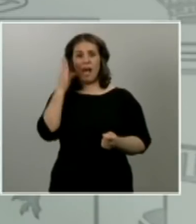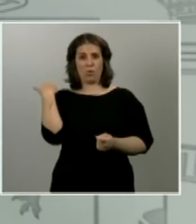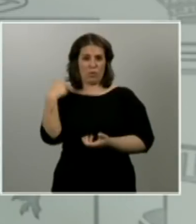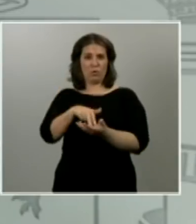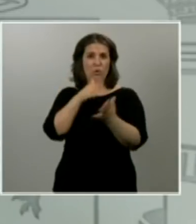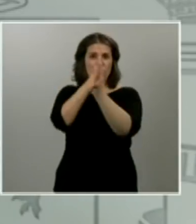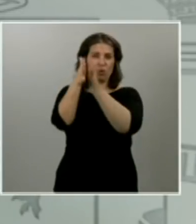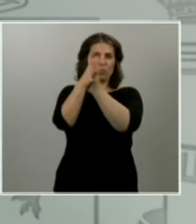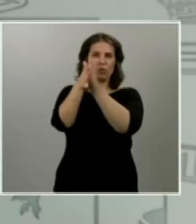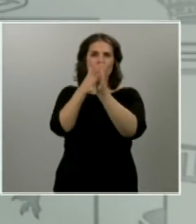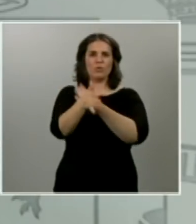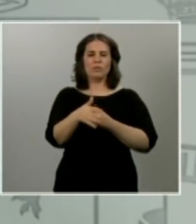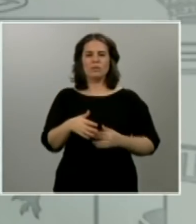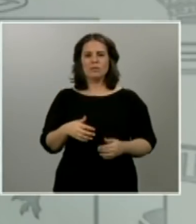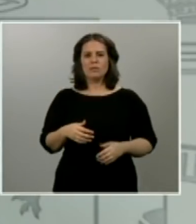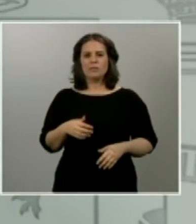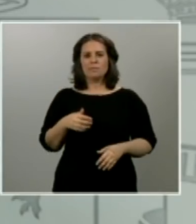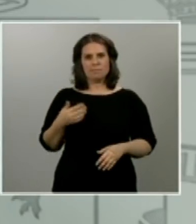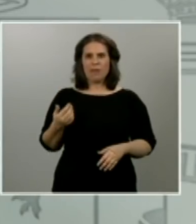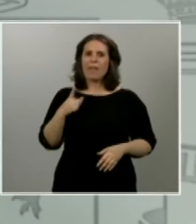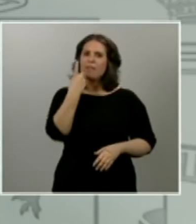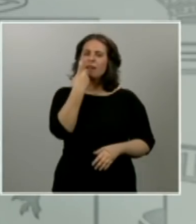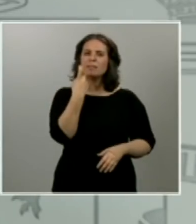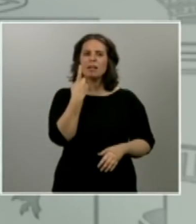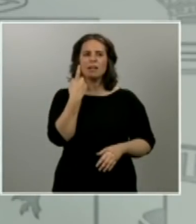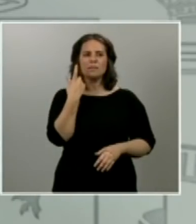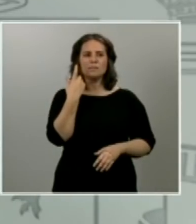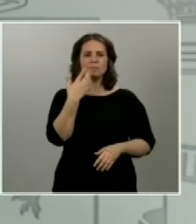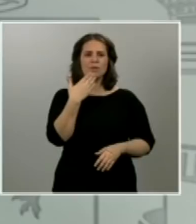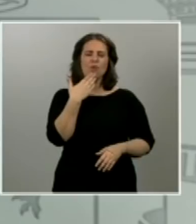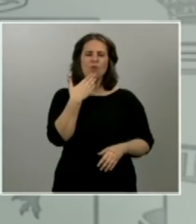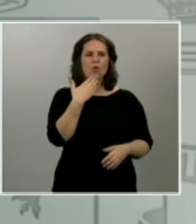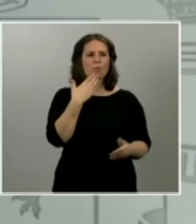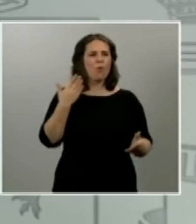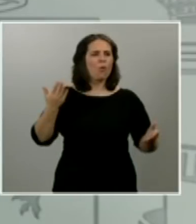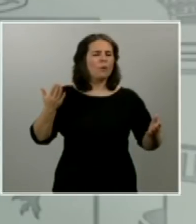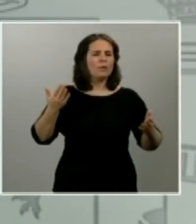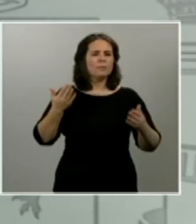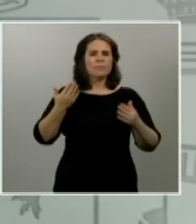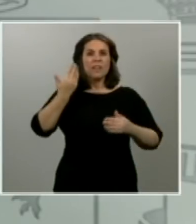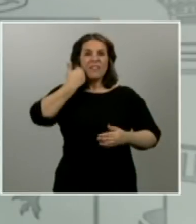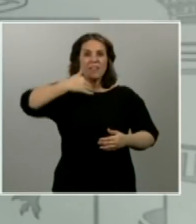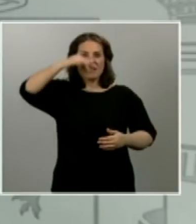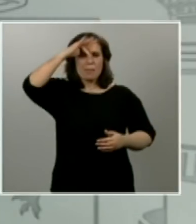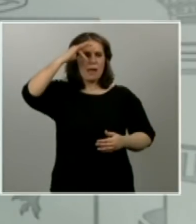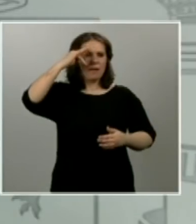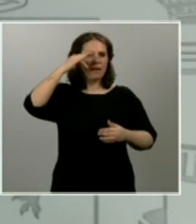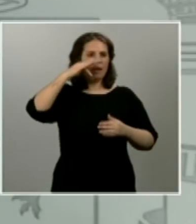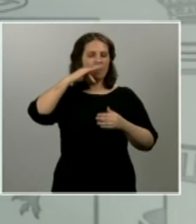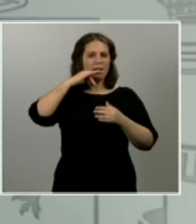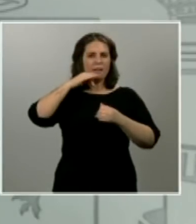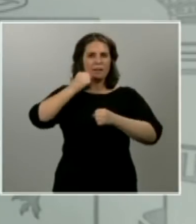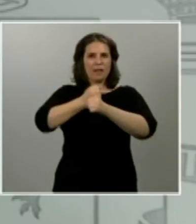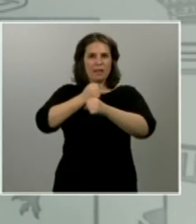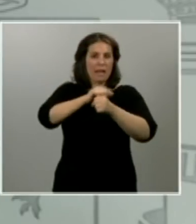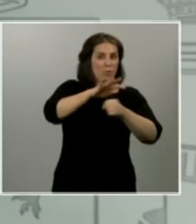exigía el que tuviéramos niveles de movilidad de los fines de semana durante los días laborables es